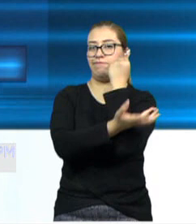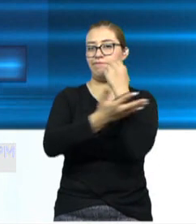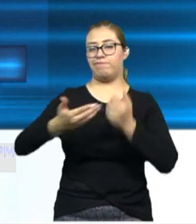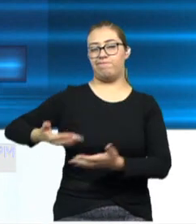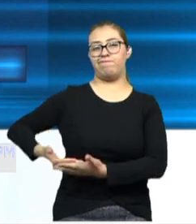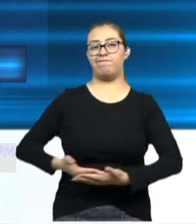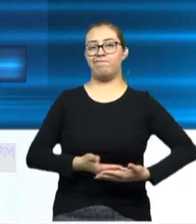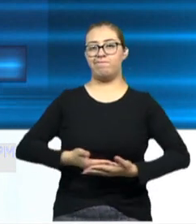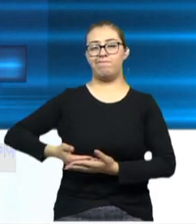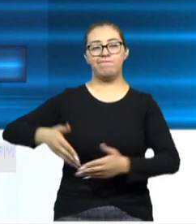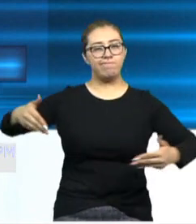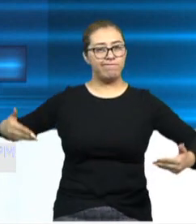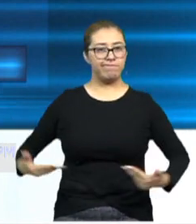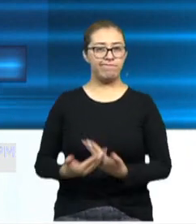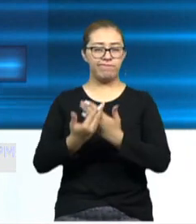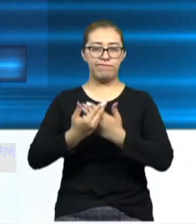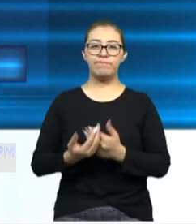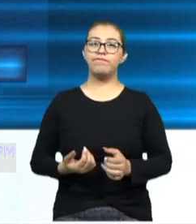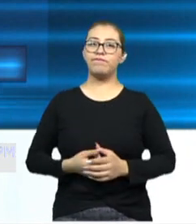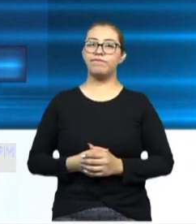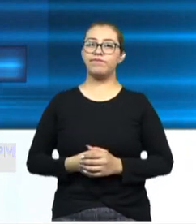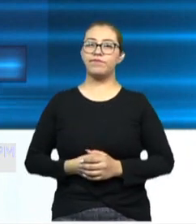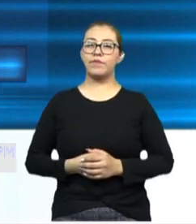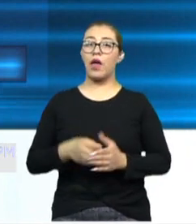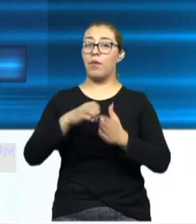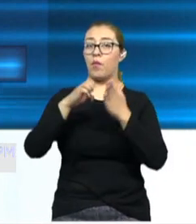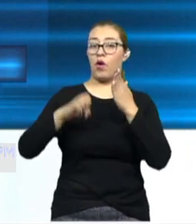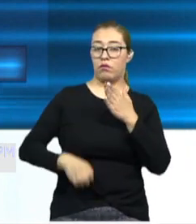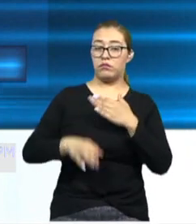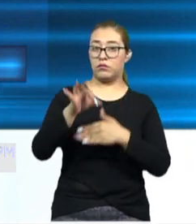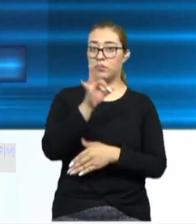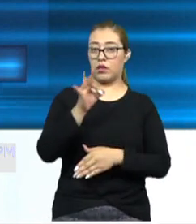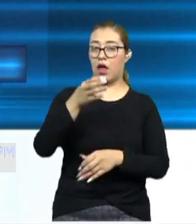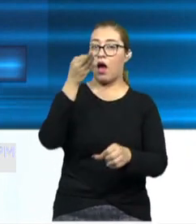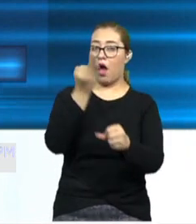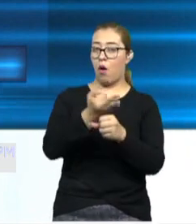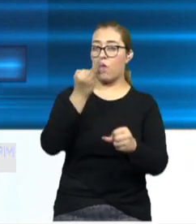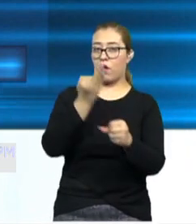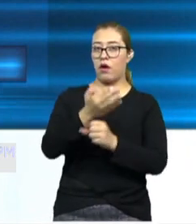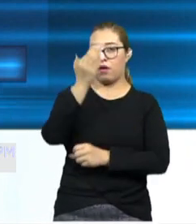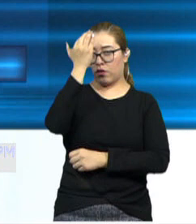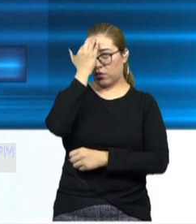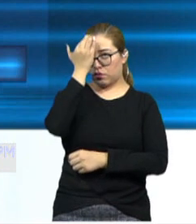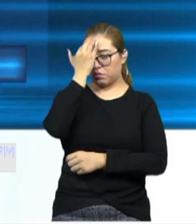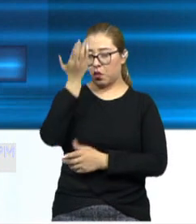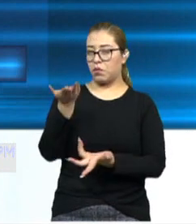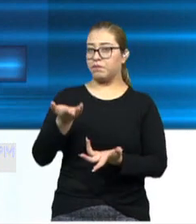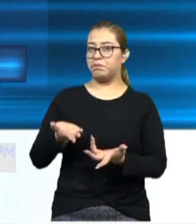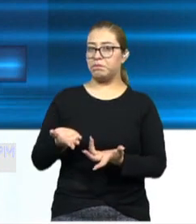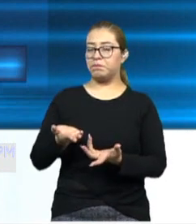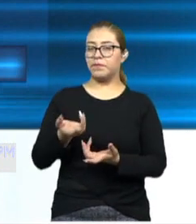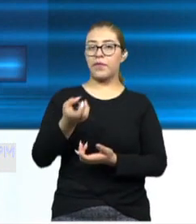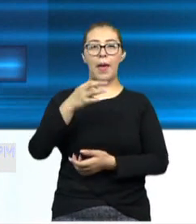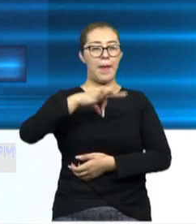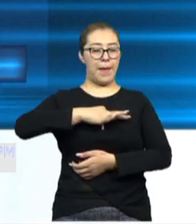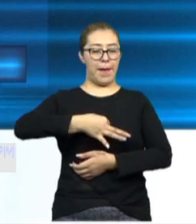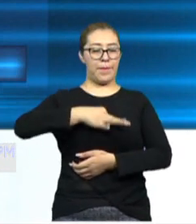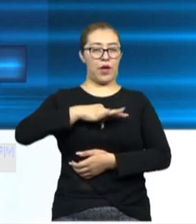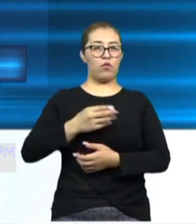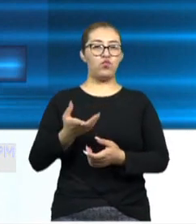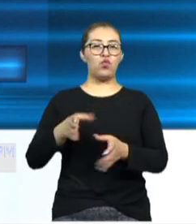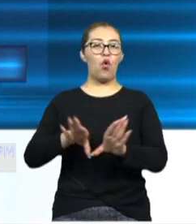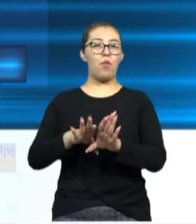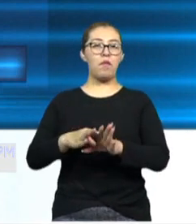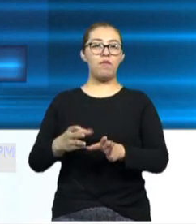importante. Normalmente, en condiciones que conocemos hoy día, para que el virus que llega a las vías